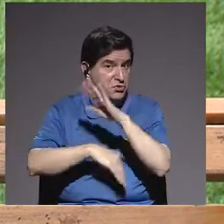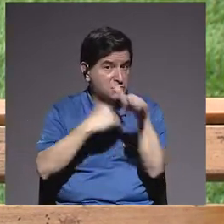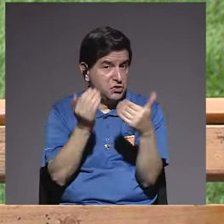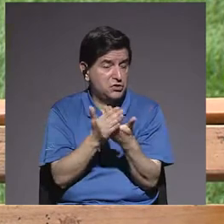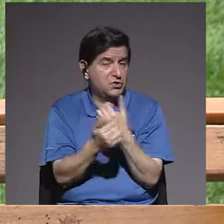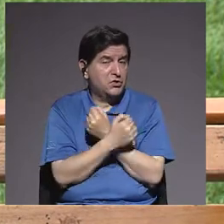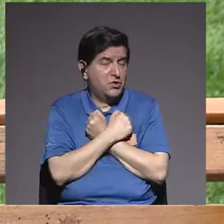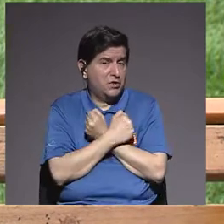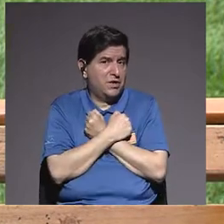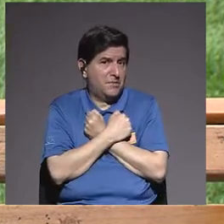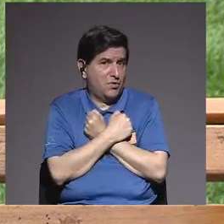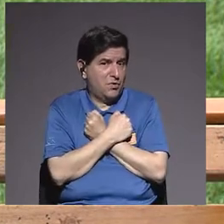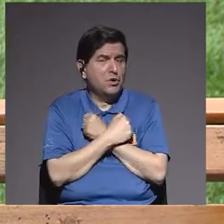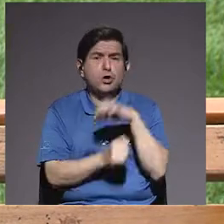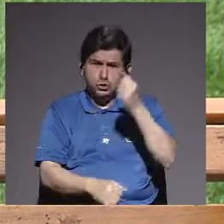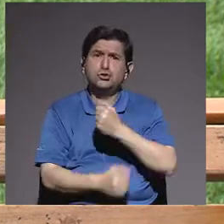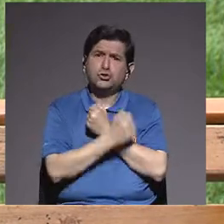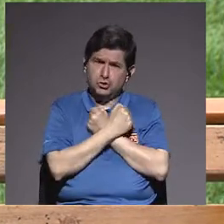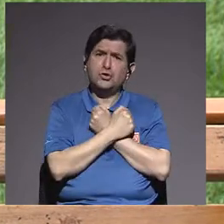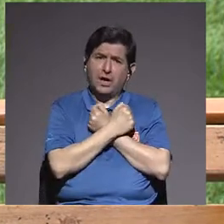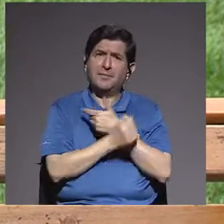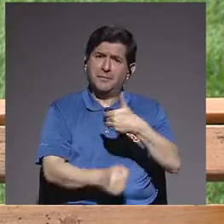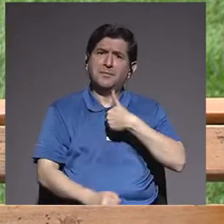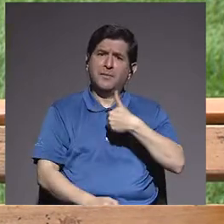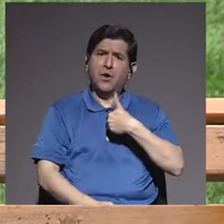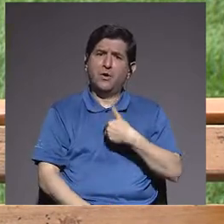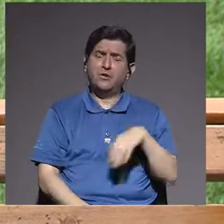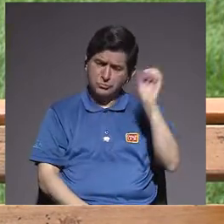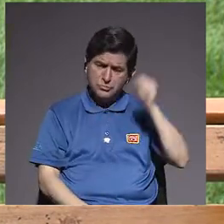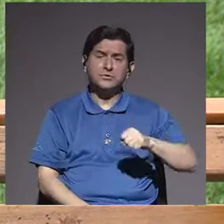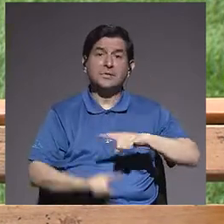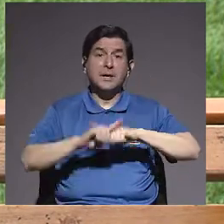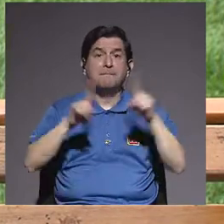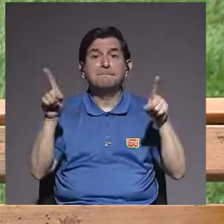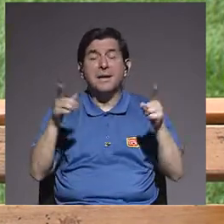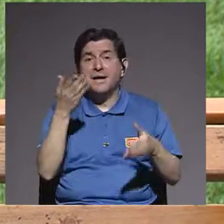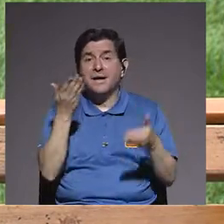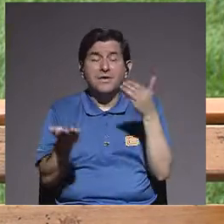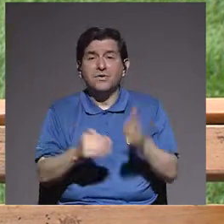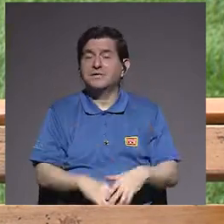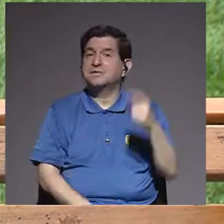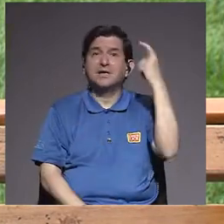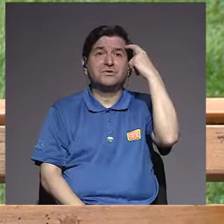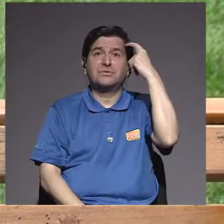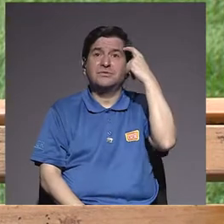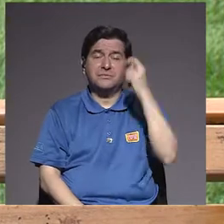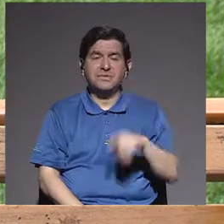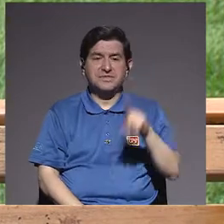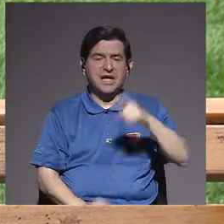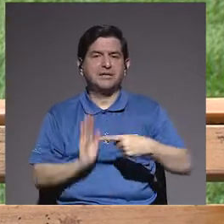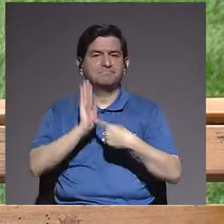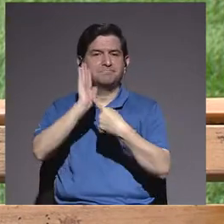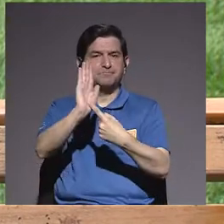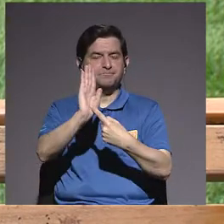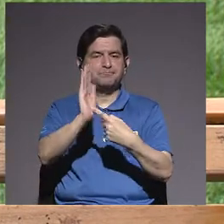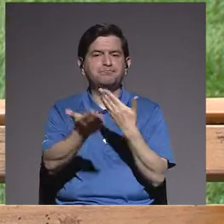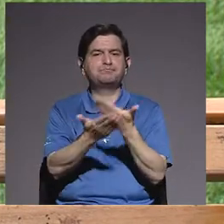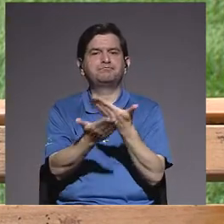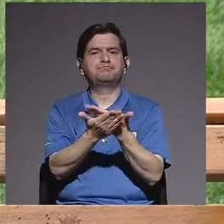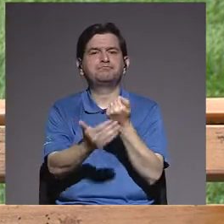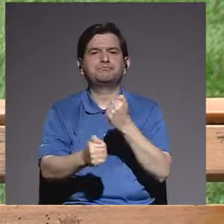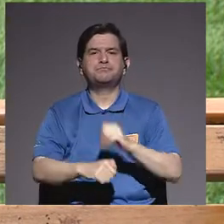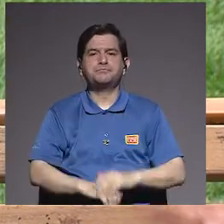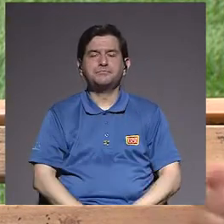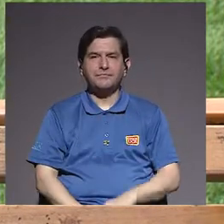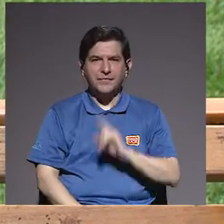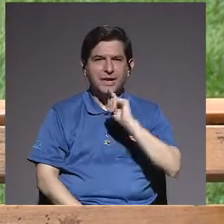todo lo que los amamos. Porque los amamos, en realidad los amamos, solo que no nos pasa por la mente que tenemos que demostrarlo. Sí,